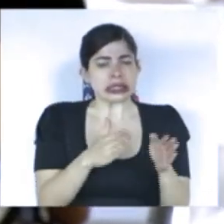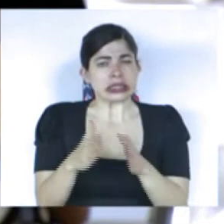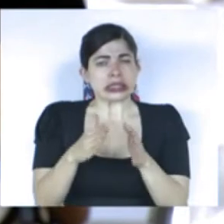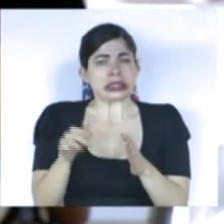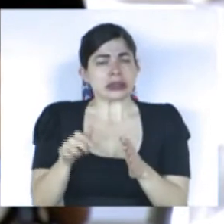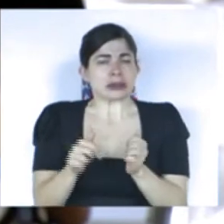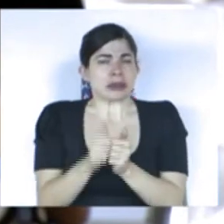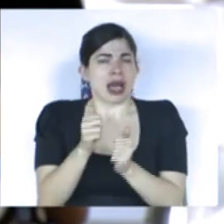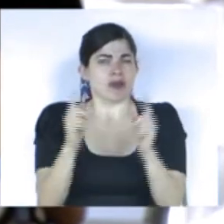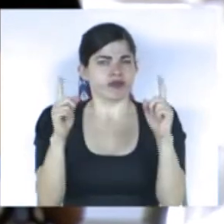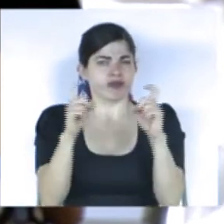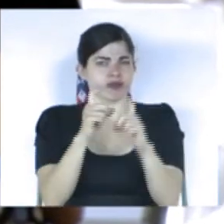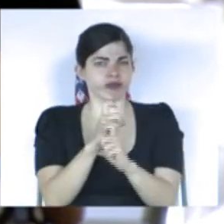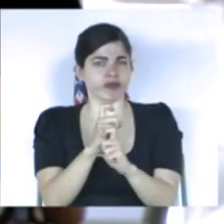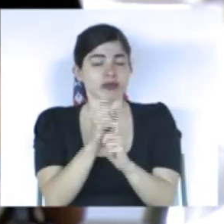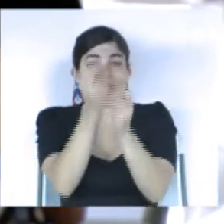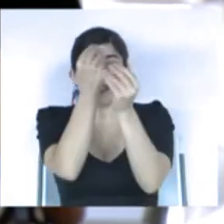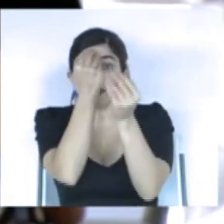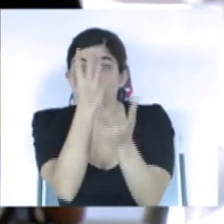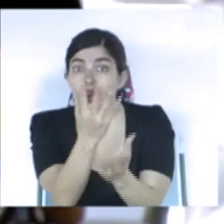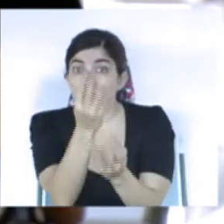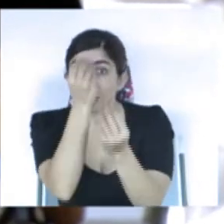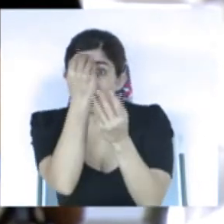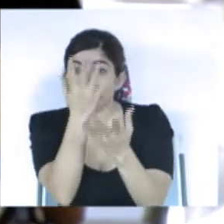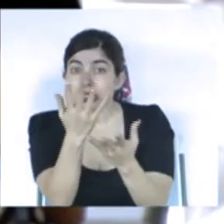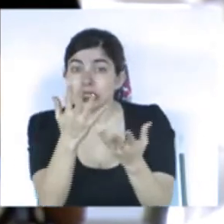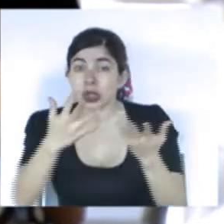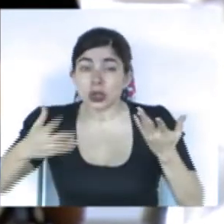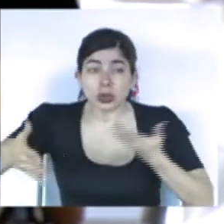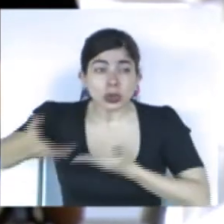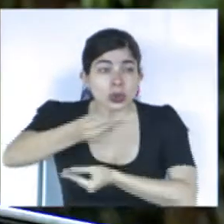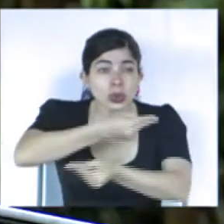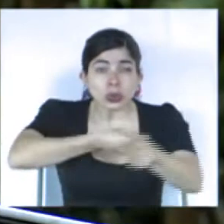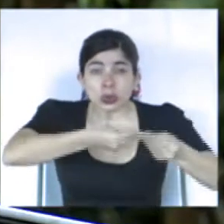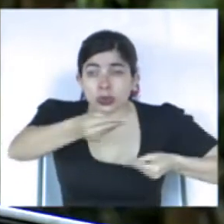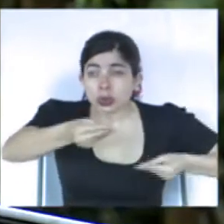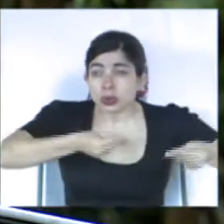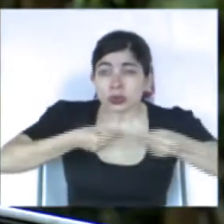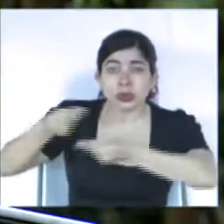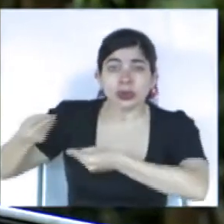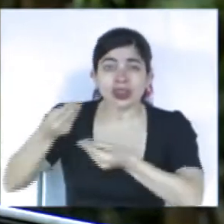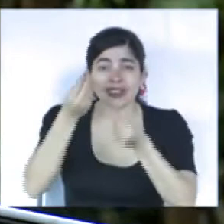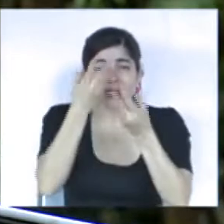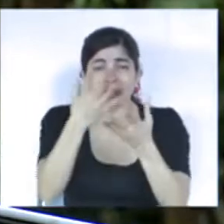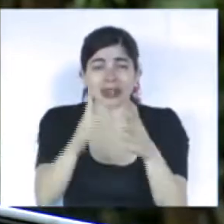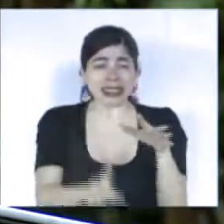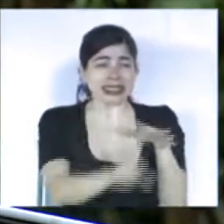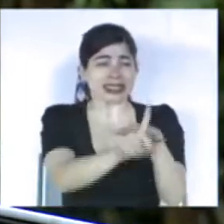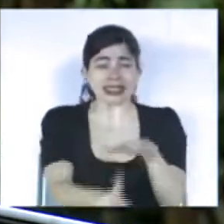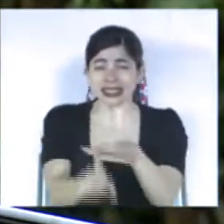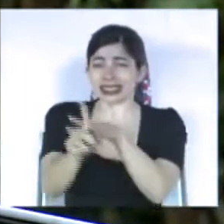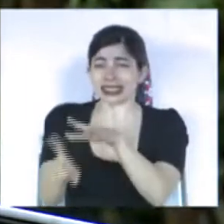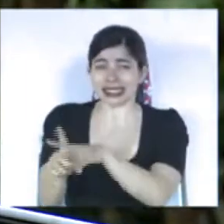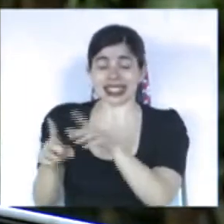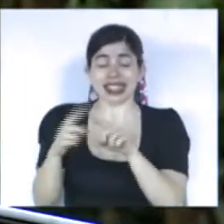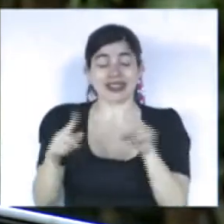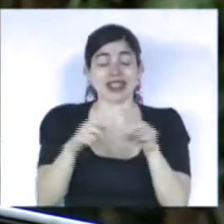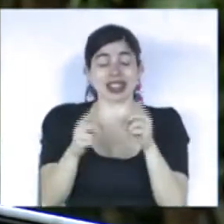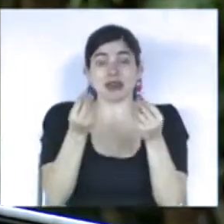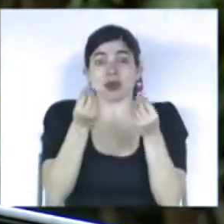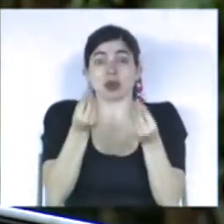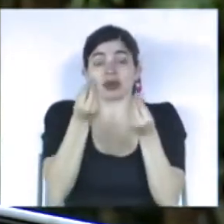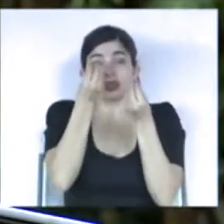más compleja. La información que fluye de múltiples fuentes también se convierte